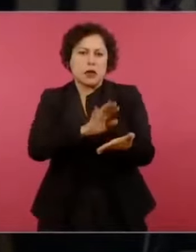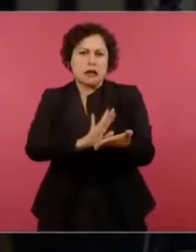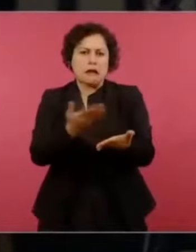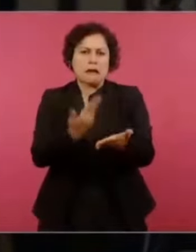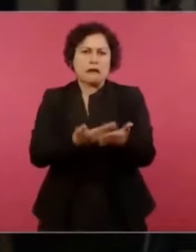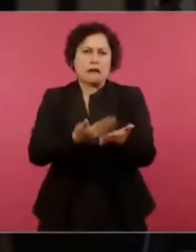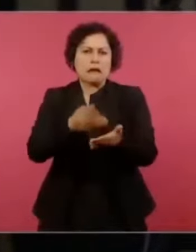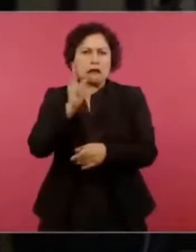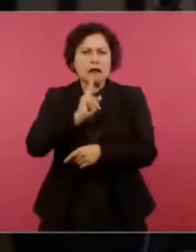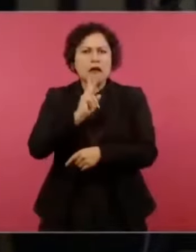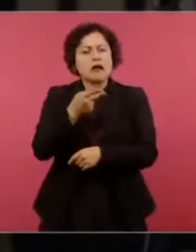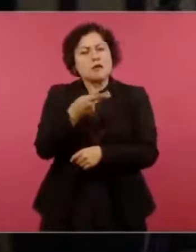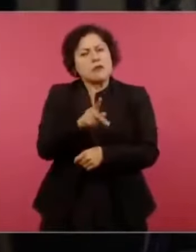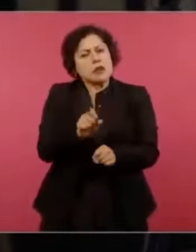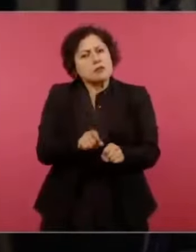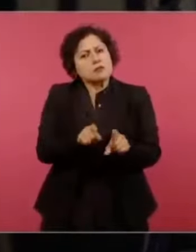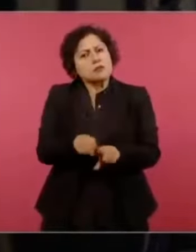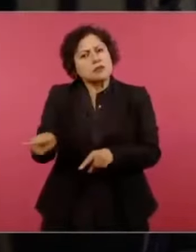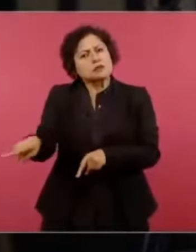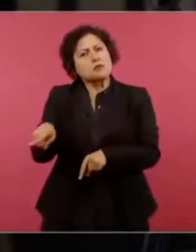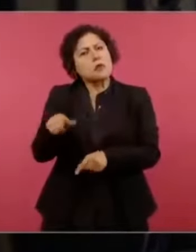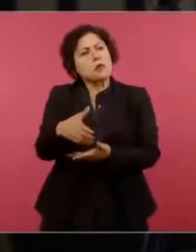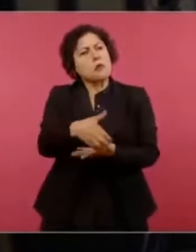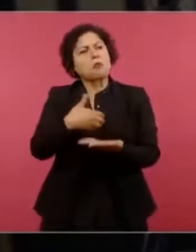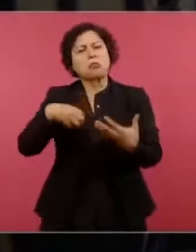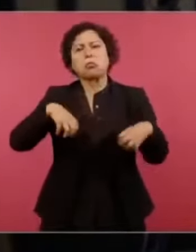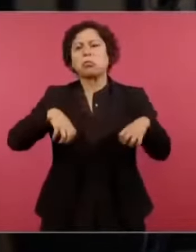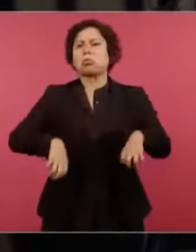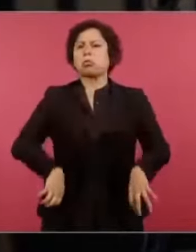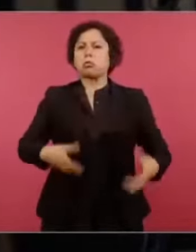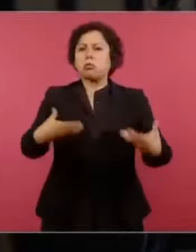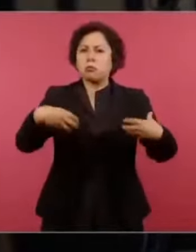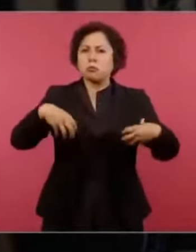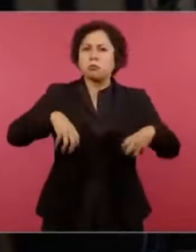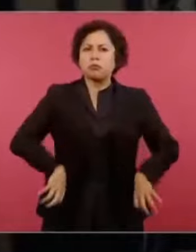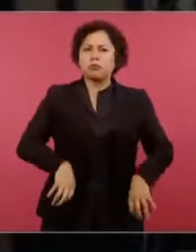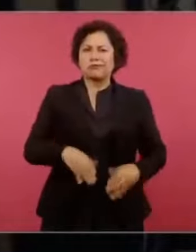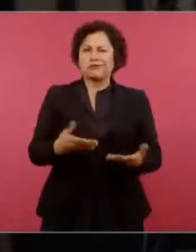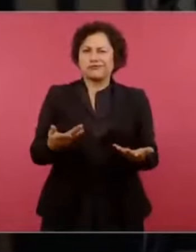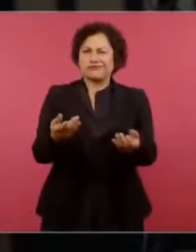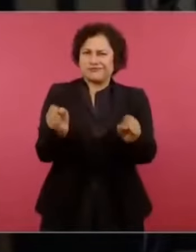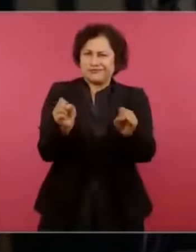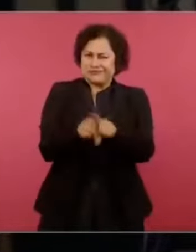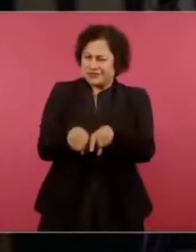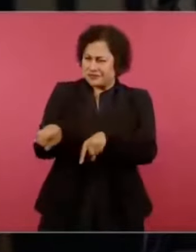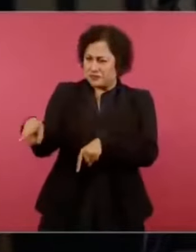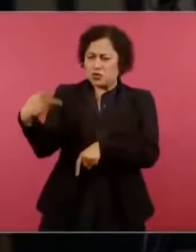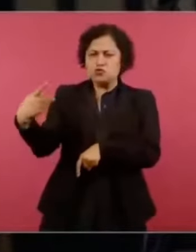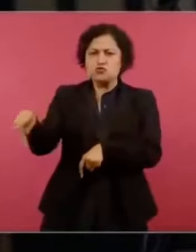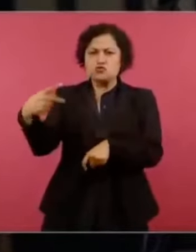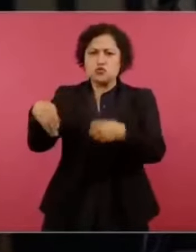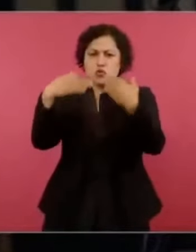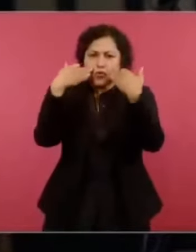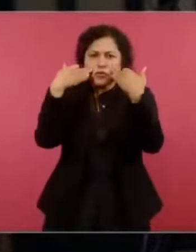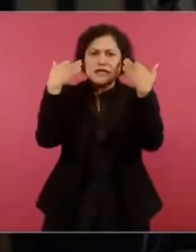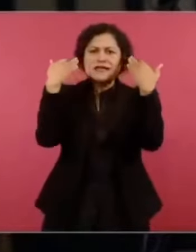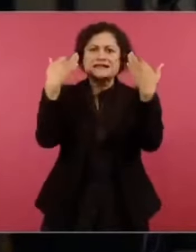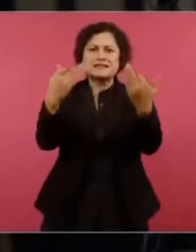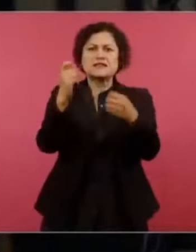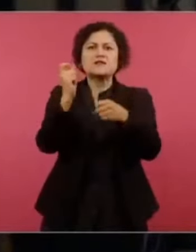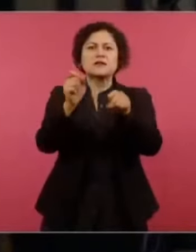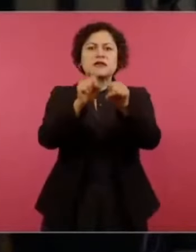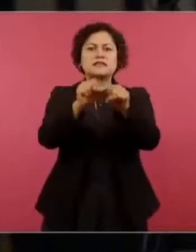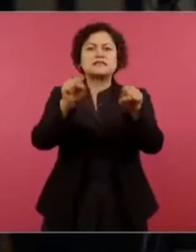esta cuchara grande y al mismo tiempo denuestran este sistema humanista llamándole